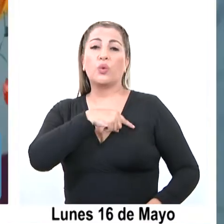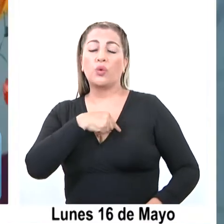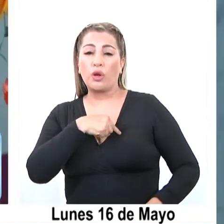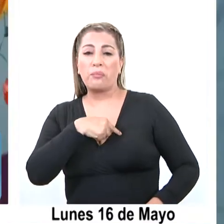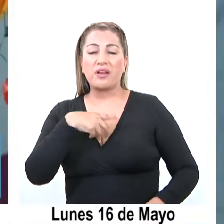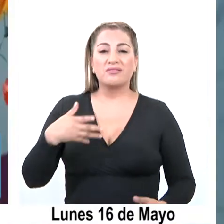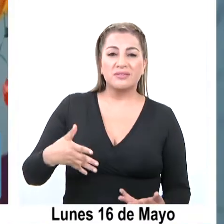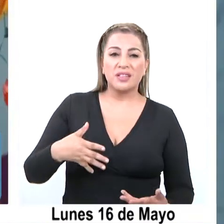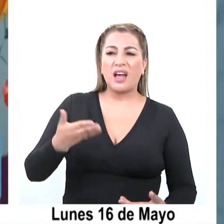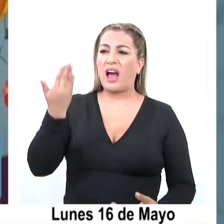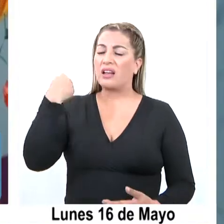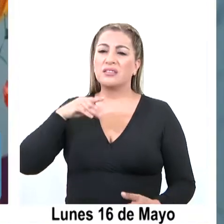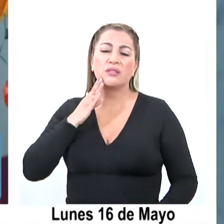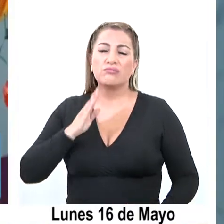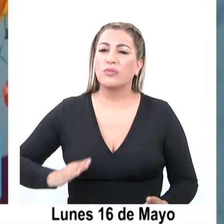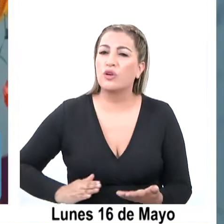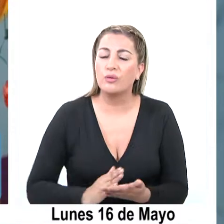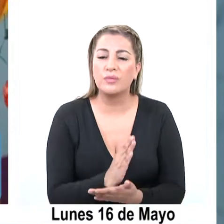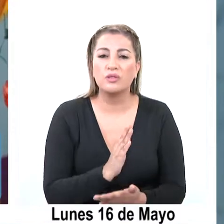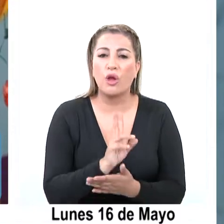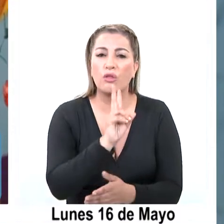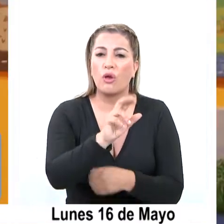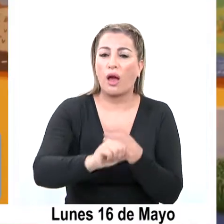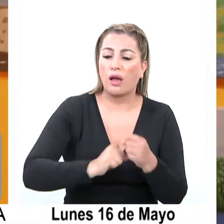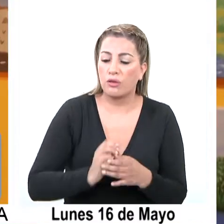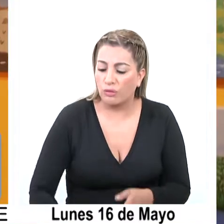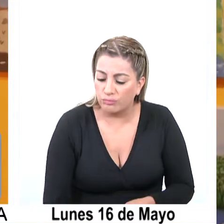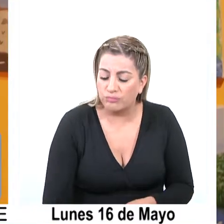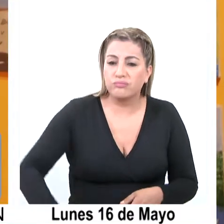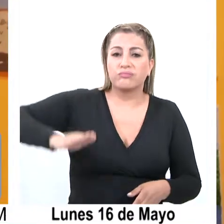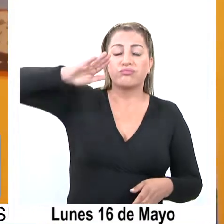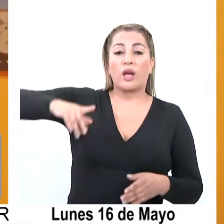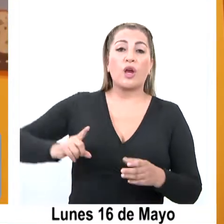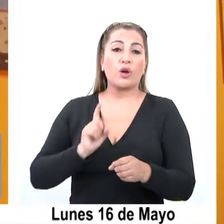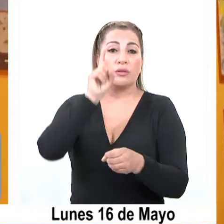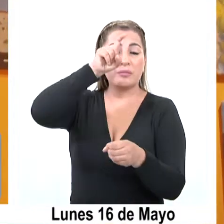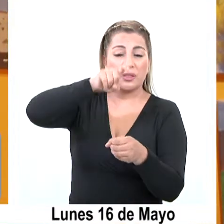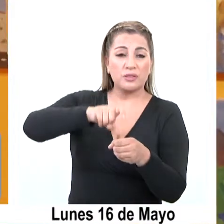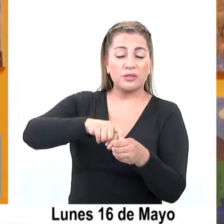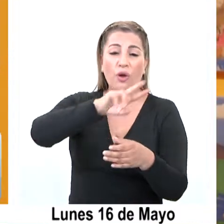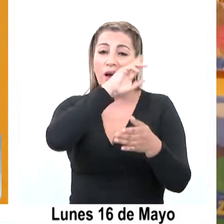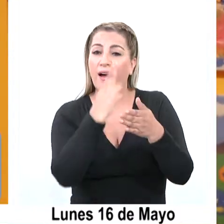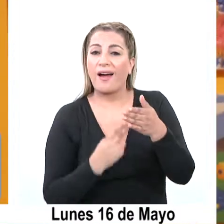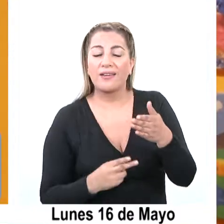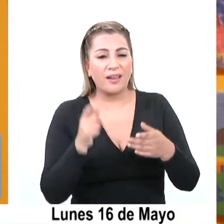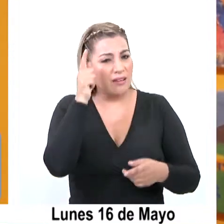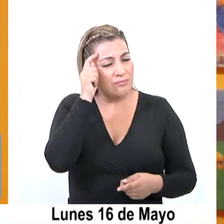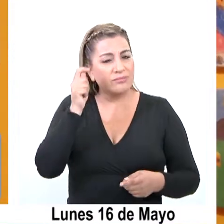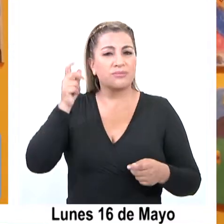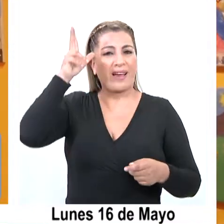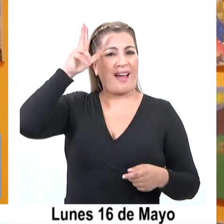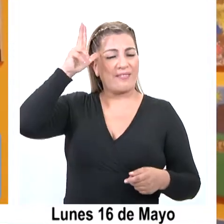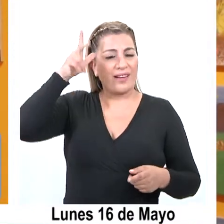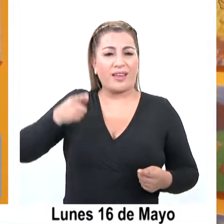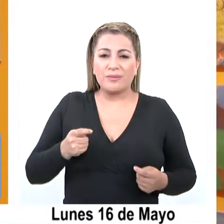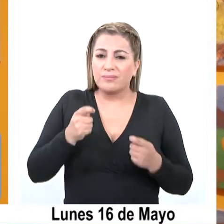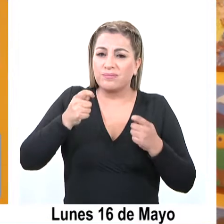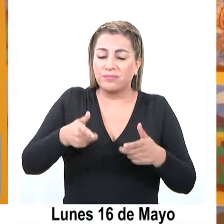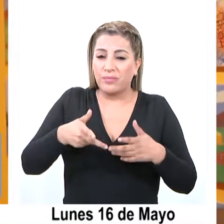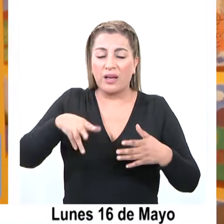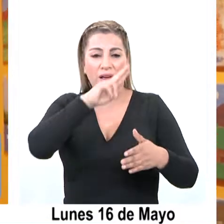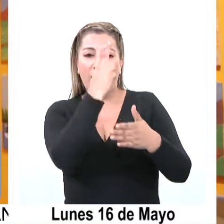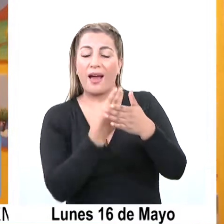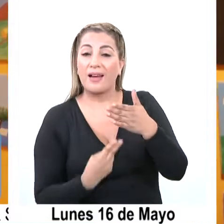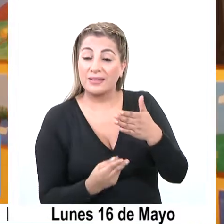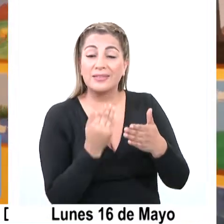centro desde que tenía casi dos años e ingresó al taller de arte donde desarrolló sus habilidades artísticas, las